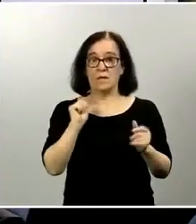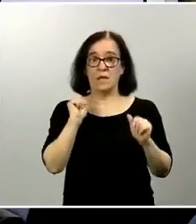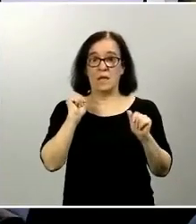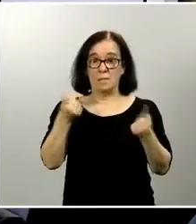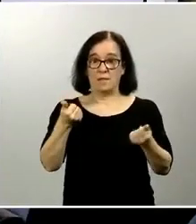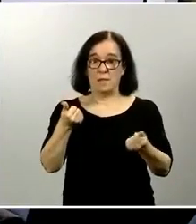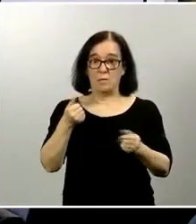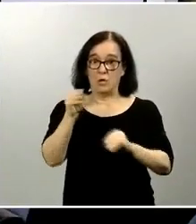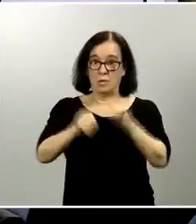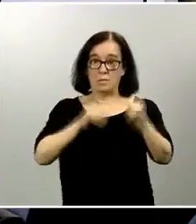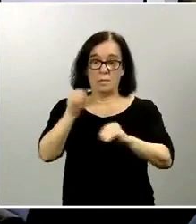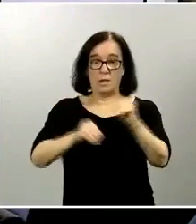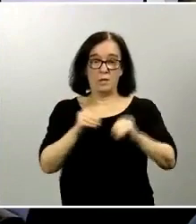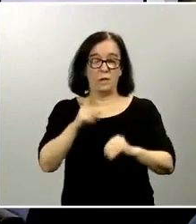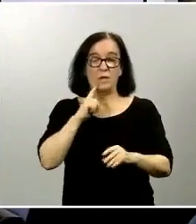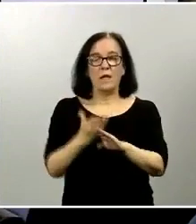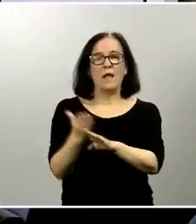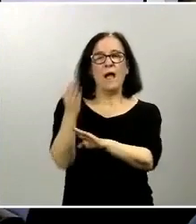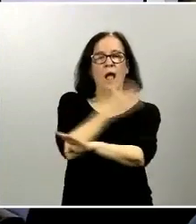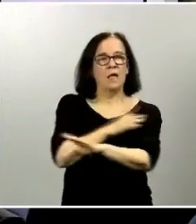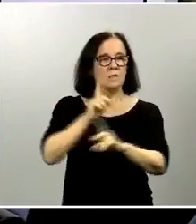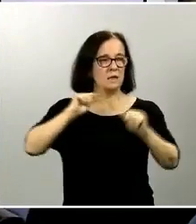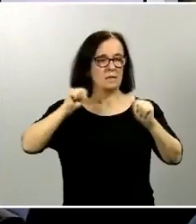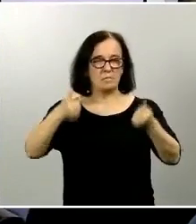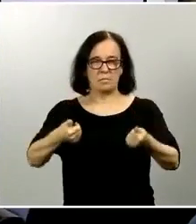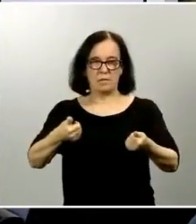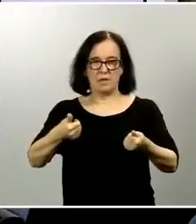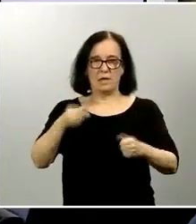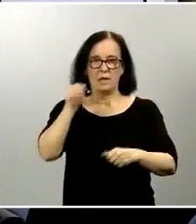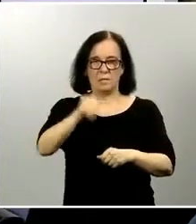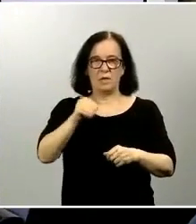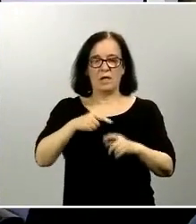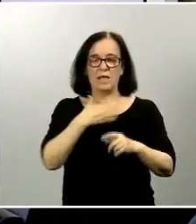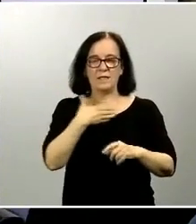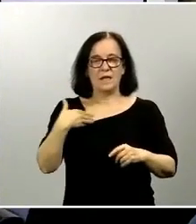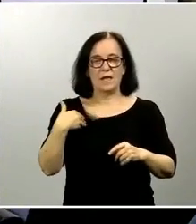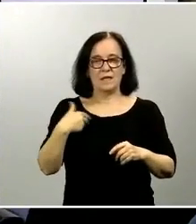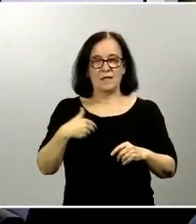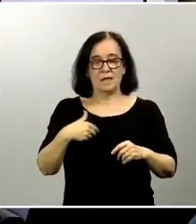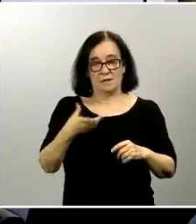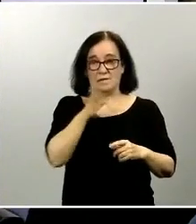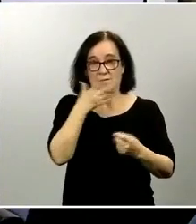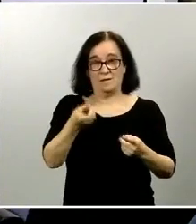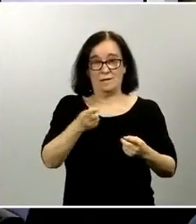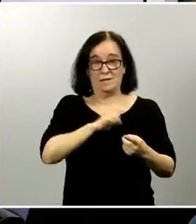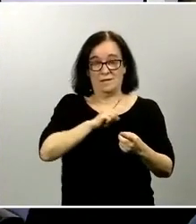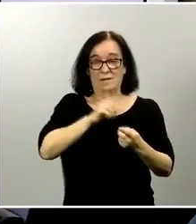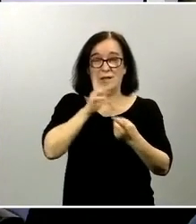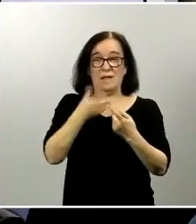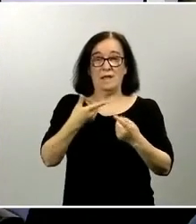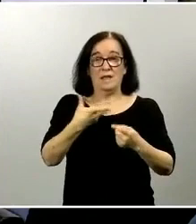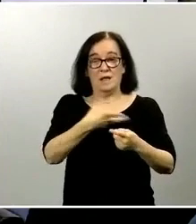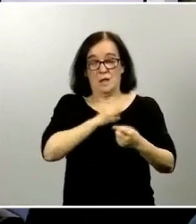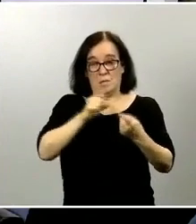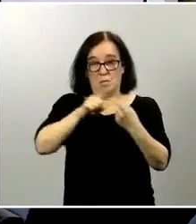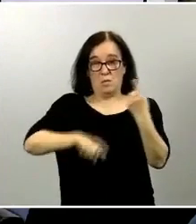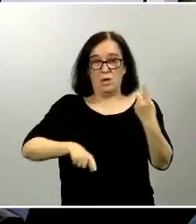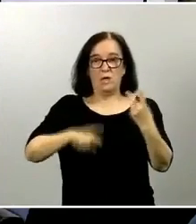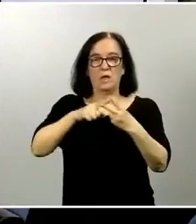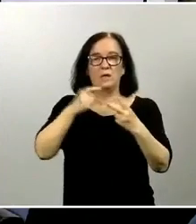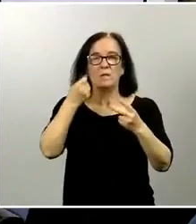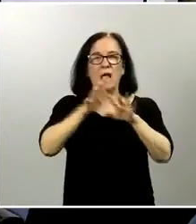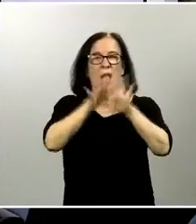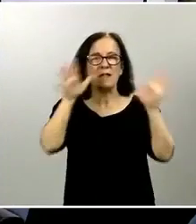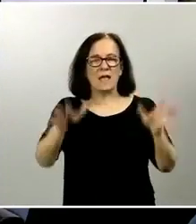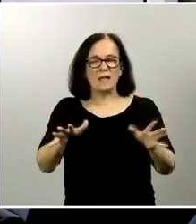bueno si les parece antes de comenzar con alguna pregunta quisiera pedirles al general Santiago Marín y al comisario principal García Molina una pequeña aclaración para